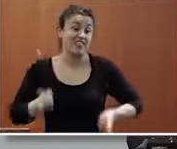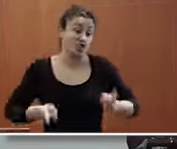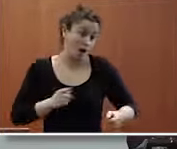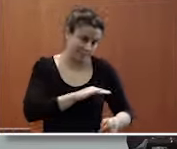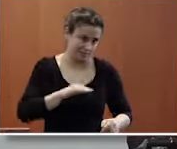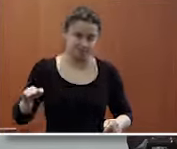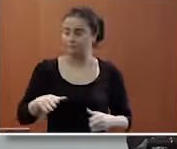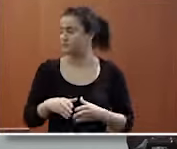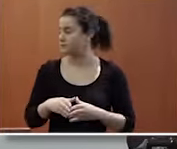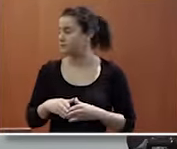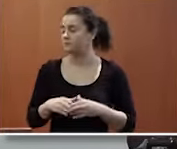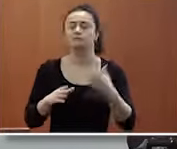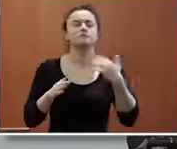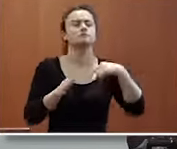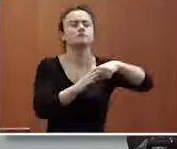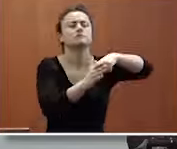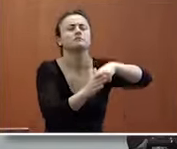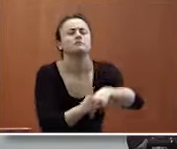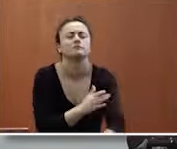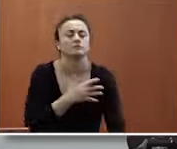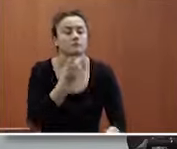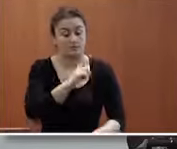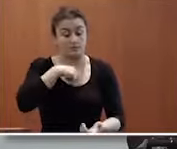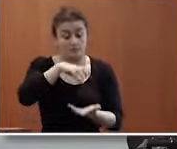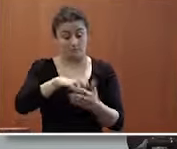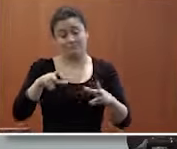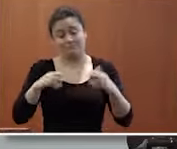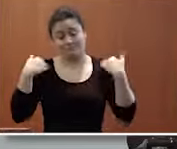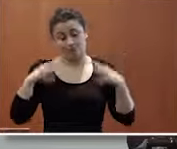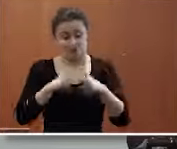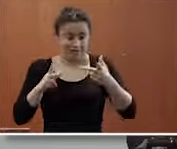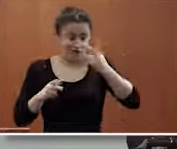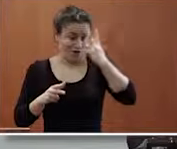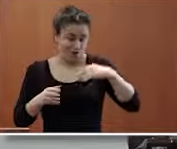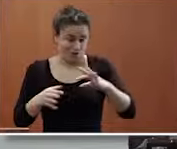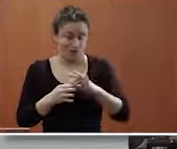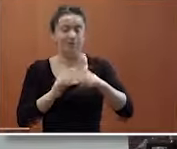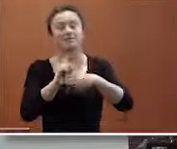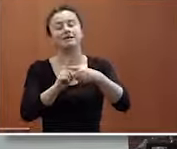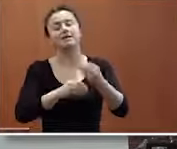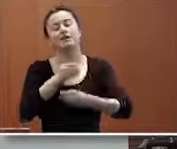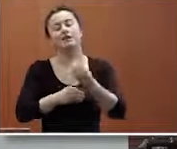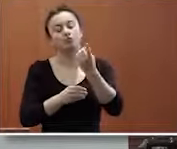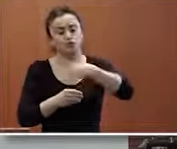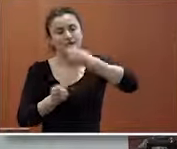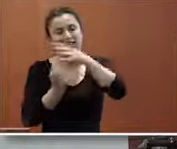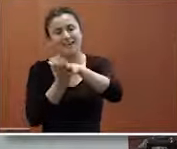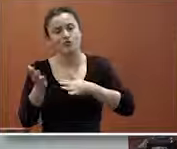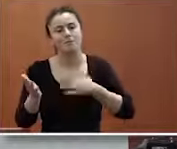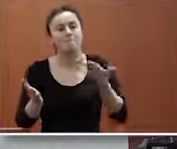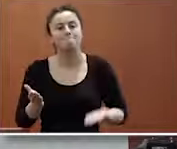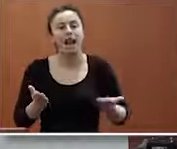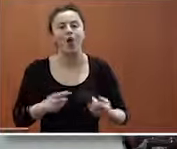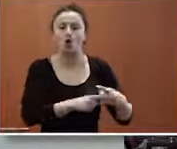bueno no quiero hablar demasiado de temas muy internos pero bueno somos una entidad de responsabilidad de lo he comentado antes hacemos un informe que le llamamos el informe de valor